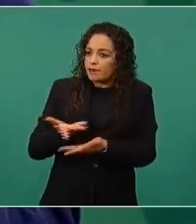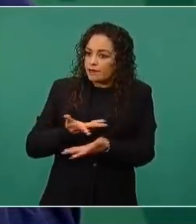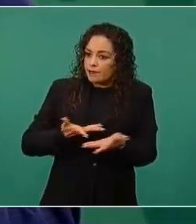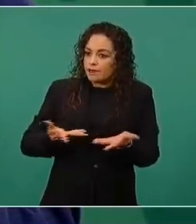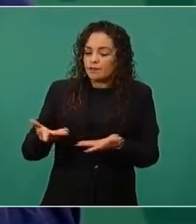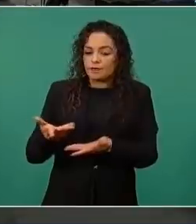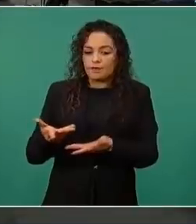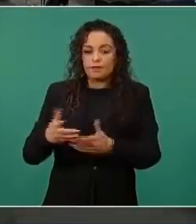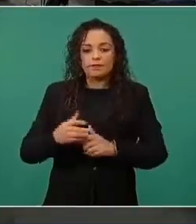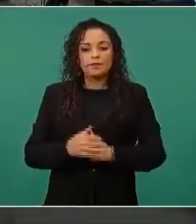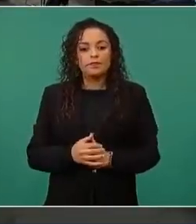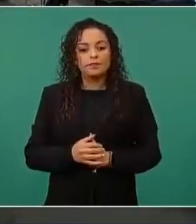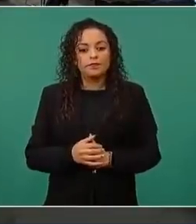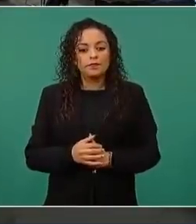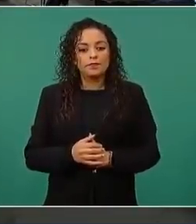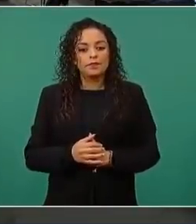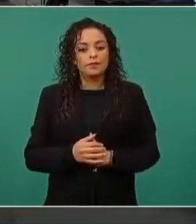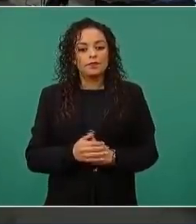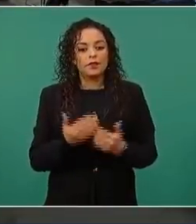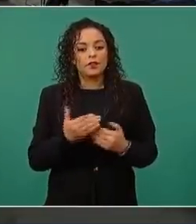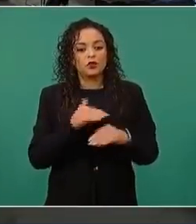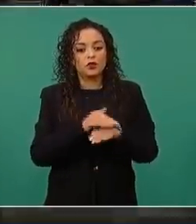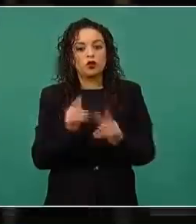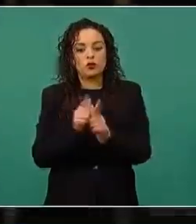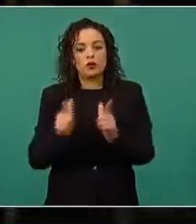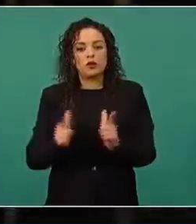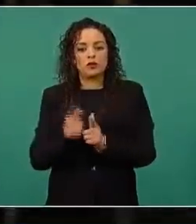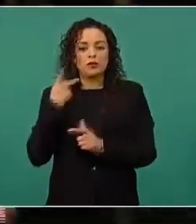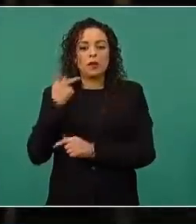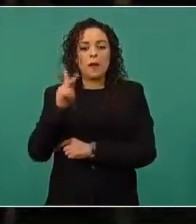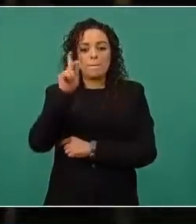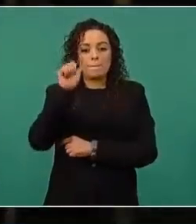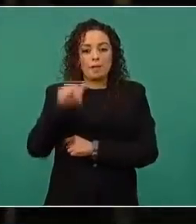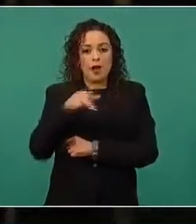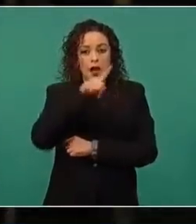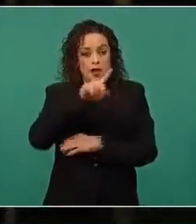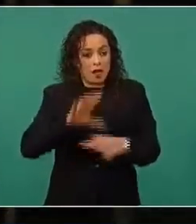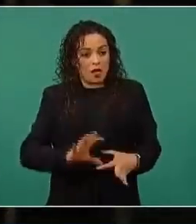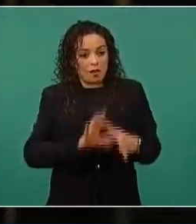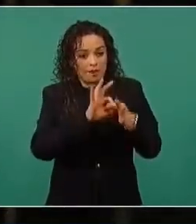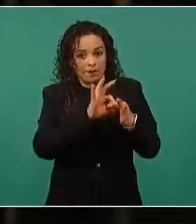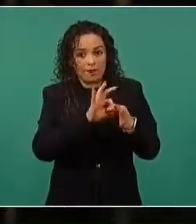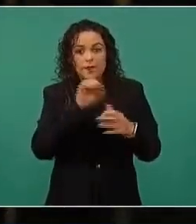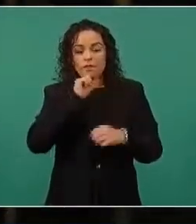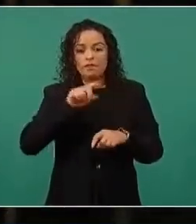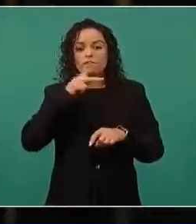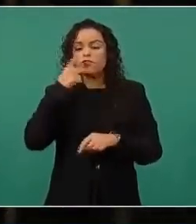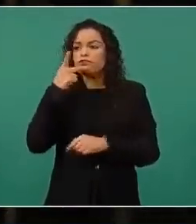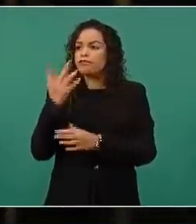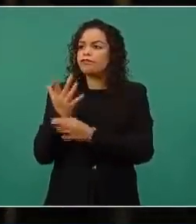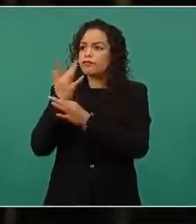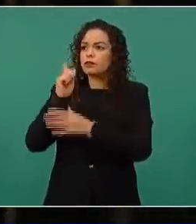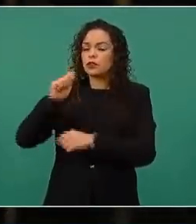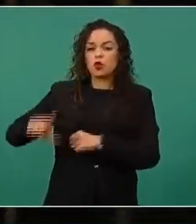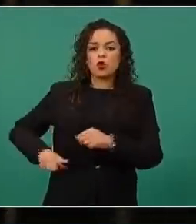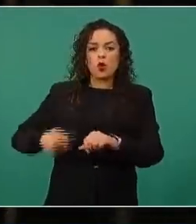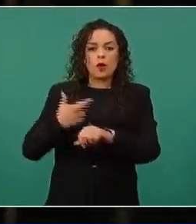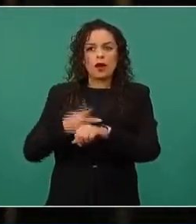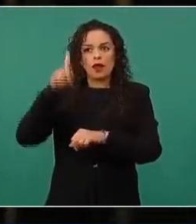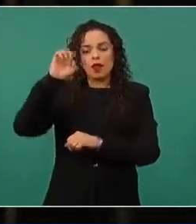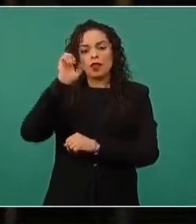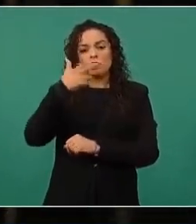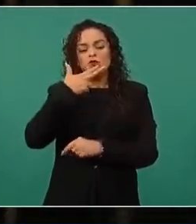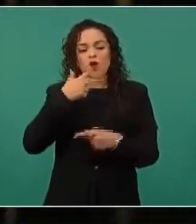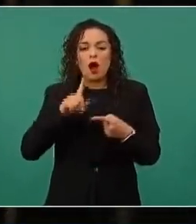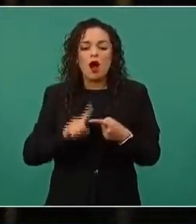Parte de este acercamiento con el PAN tiene que ver con esa alianza que ya le han manifestado gobernadores panistas, es el caso de la gobernadora de Chihuahua, el